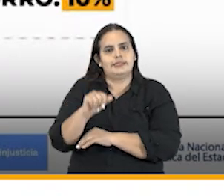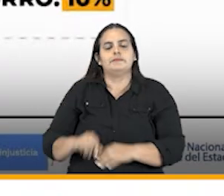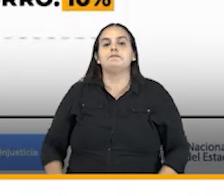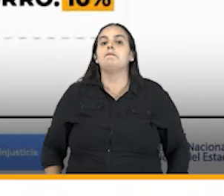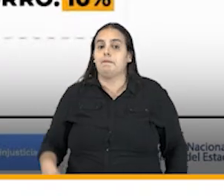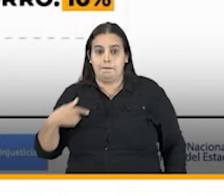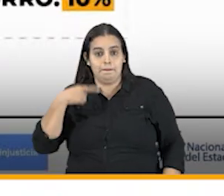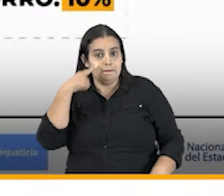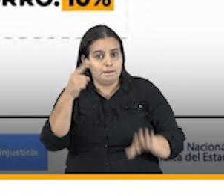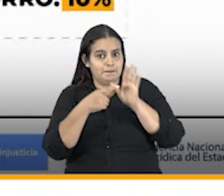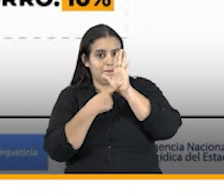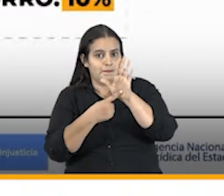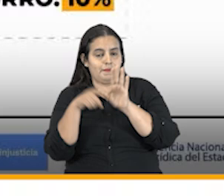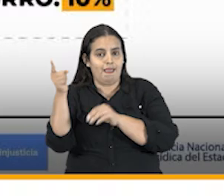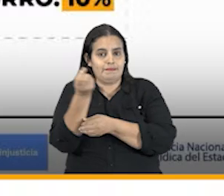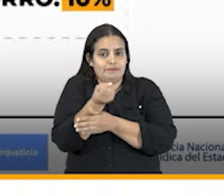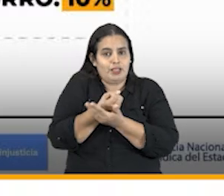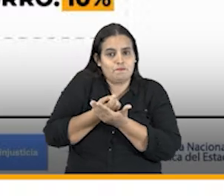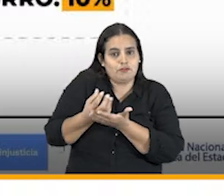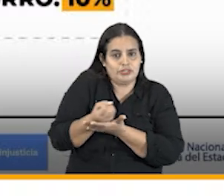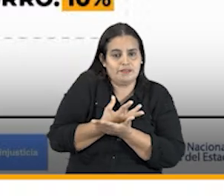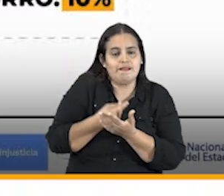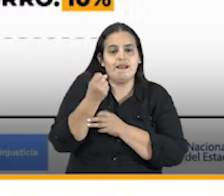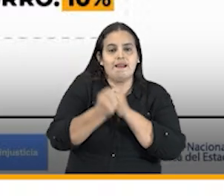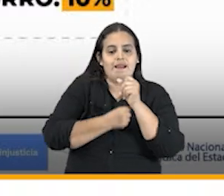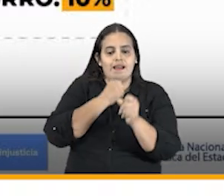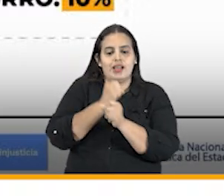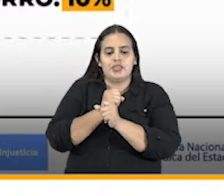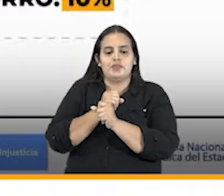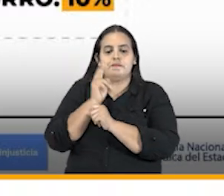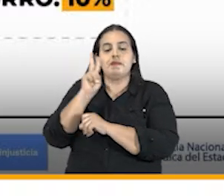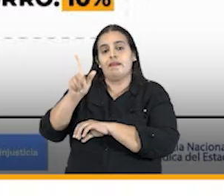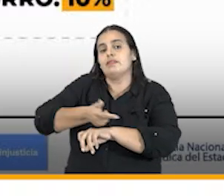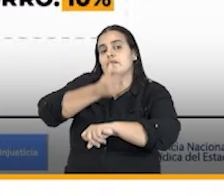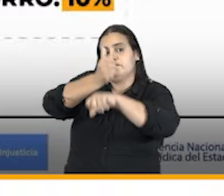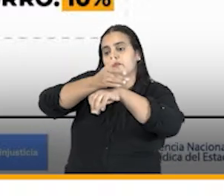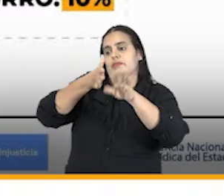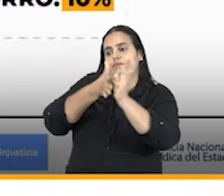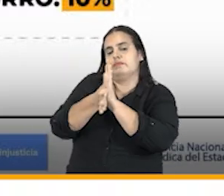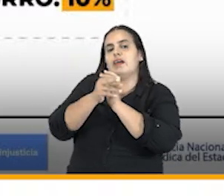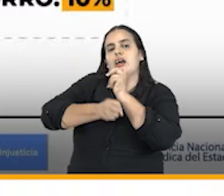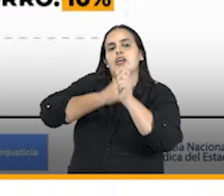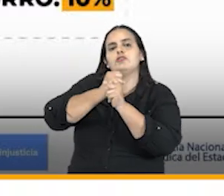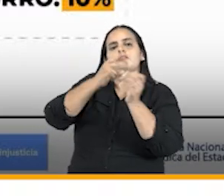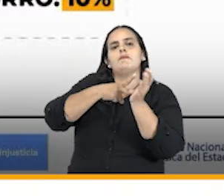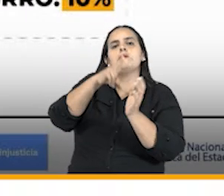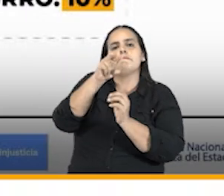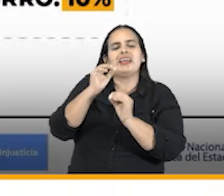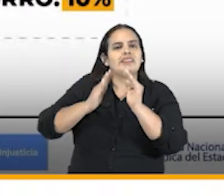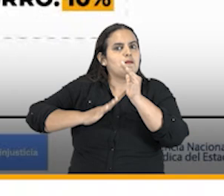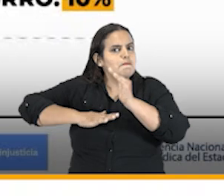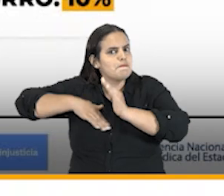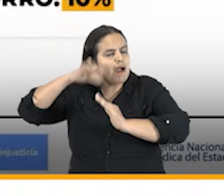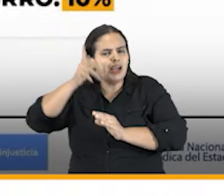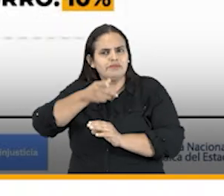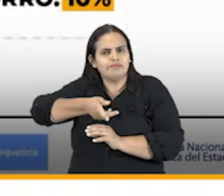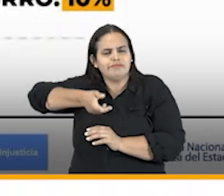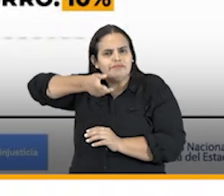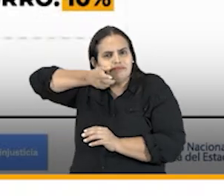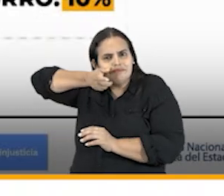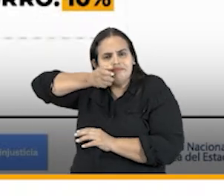como lo podemos ver en esta diapositiva del año y ya lo mencionó el director el año 2020 ha sido el año con más controversias